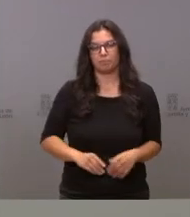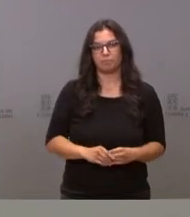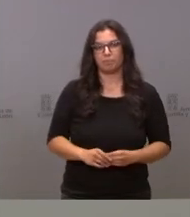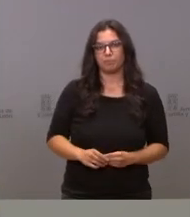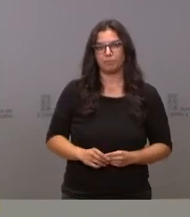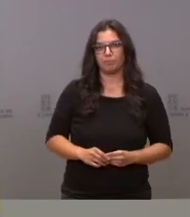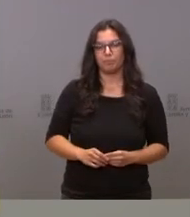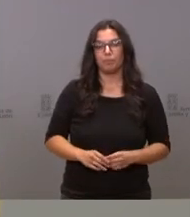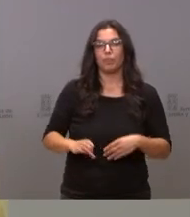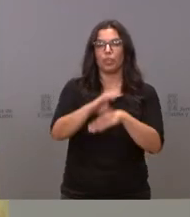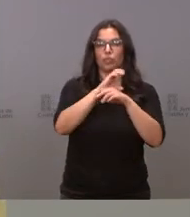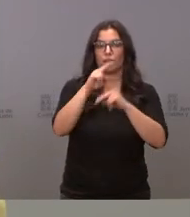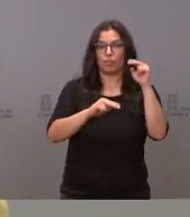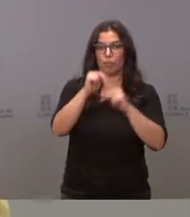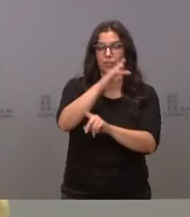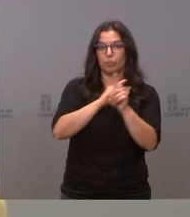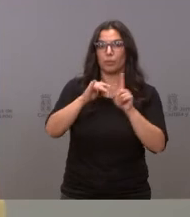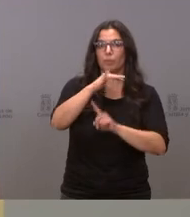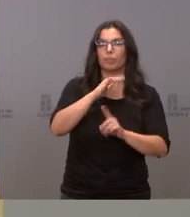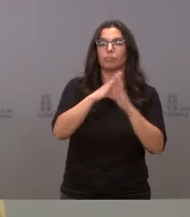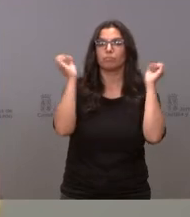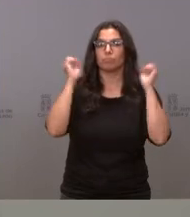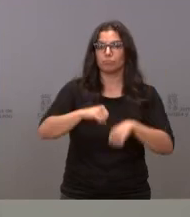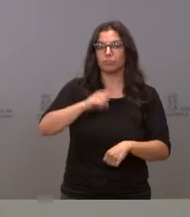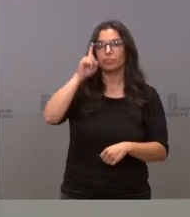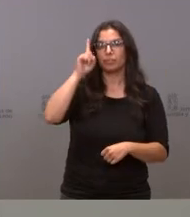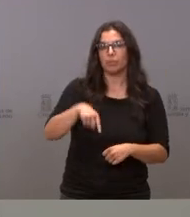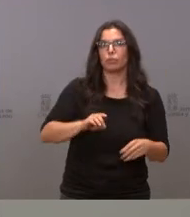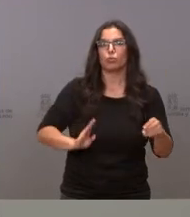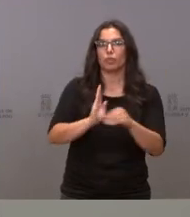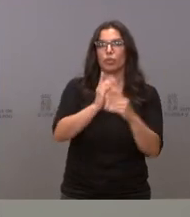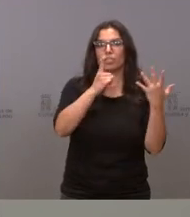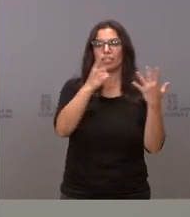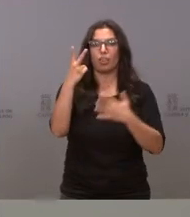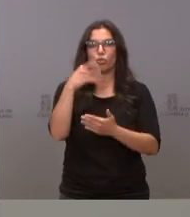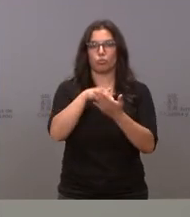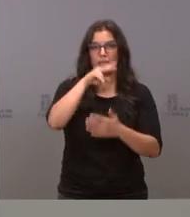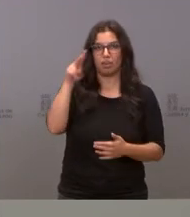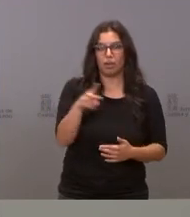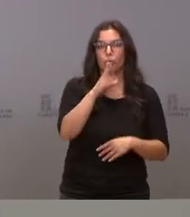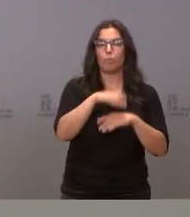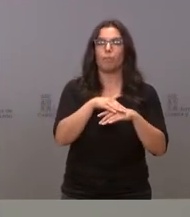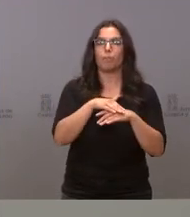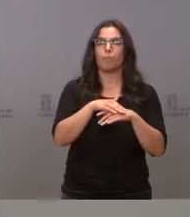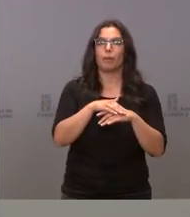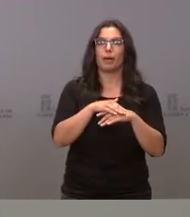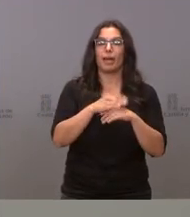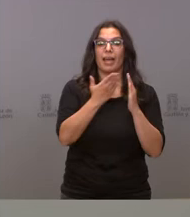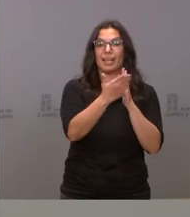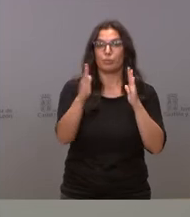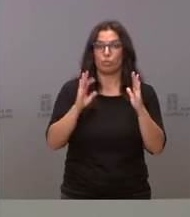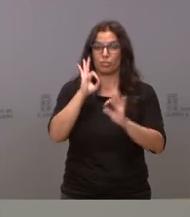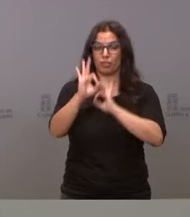La Consejería de Fomento y Medio Ambiente aprueba también una subvención de 62.000 euros para la organización de la exposición